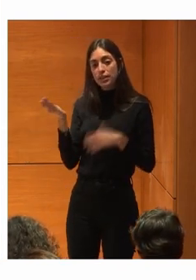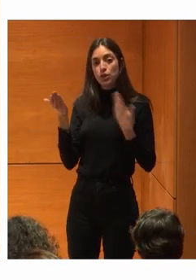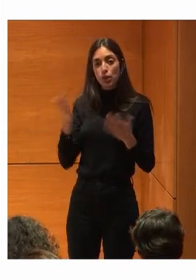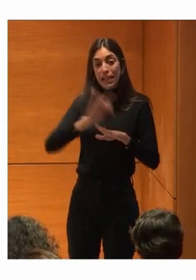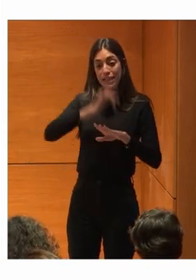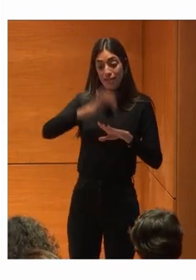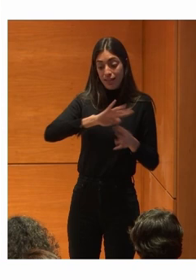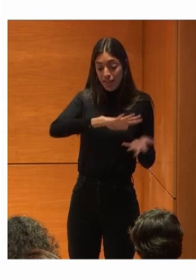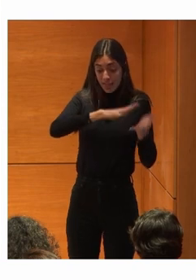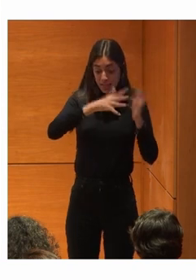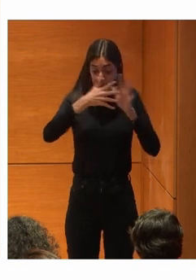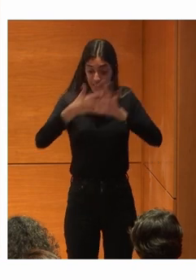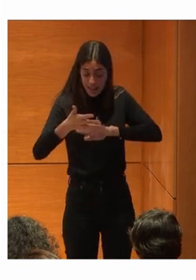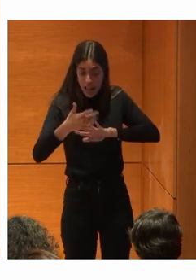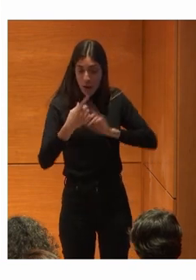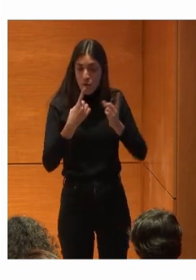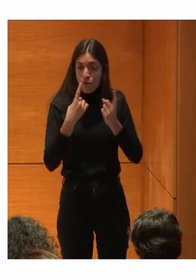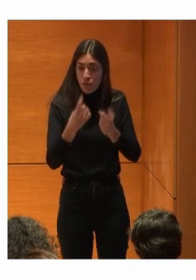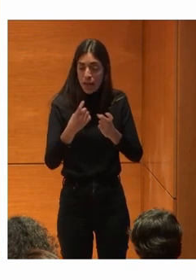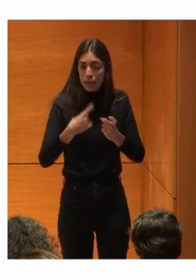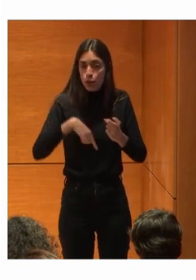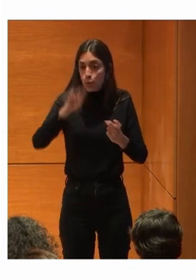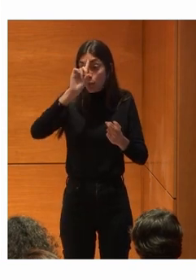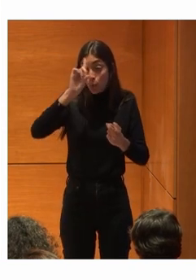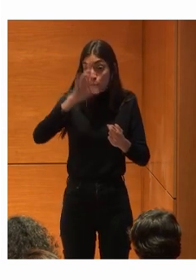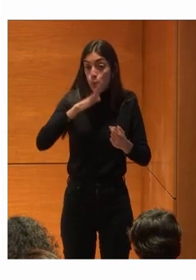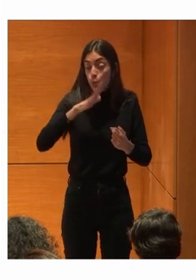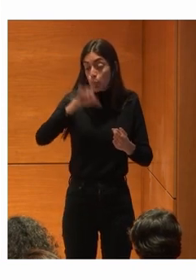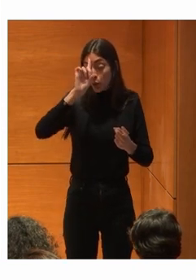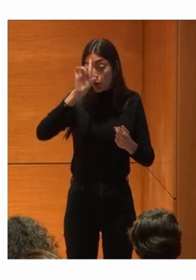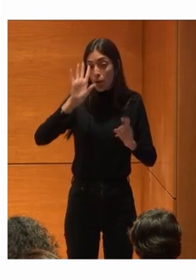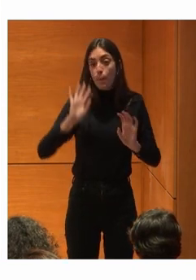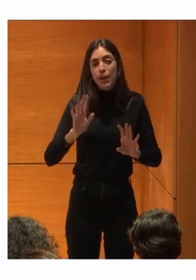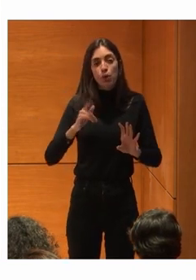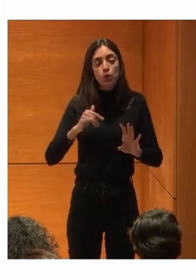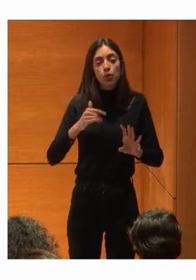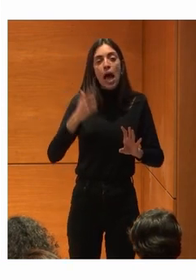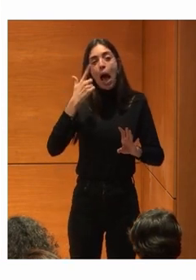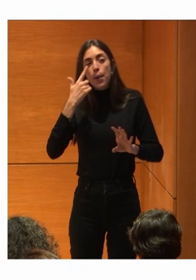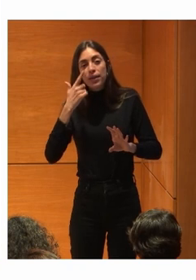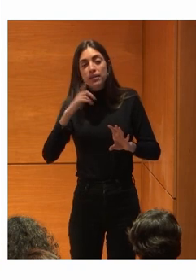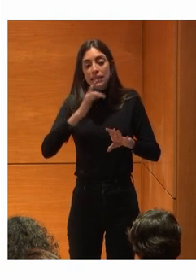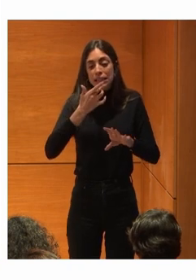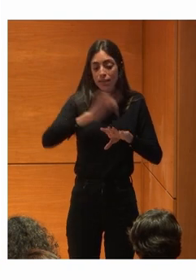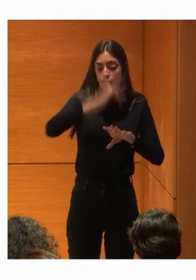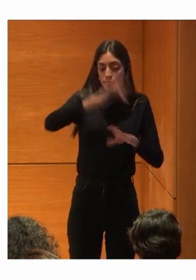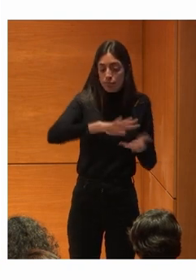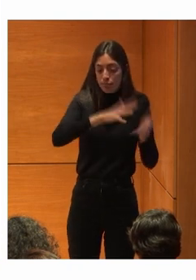Siempre Nos falta No sé por qué Pero nos pasa a todos ¿Dónde quedan las personas En la transformación digital?